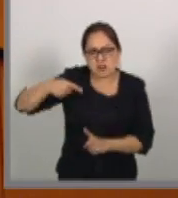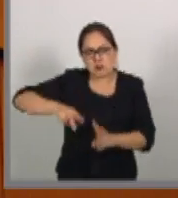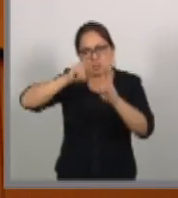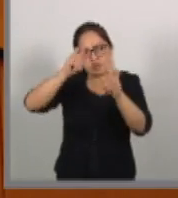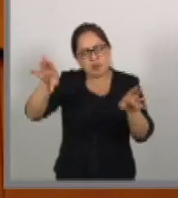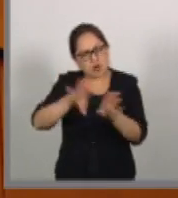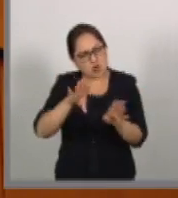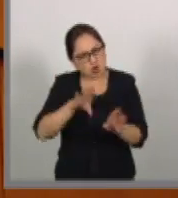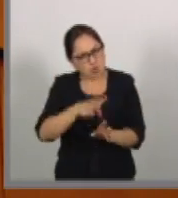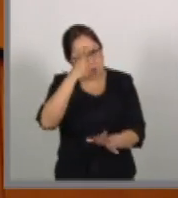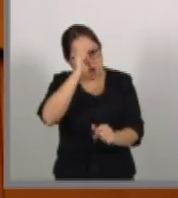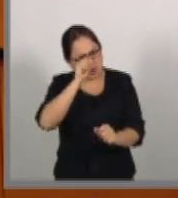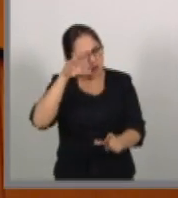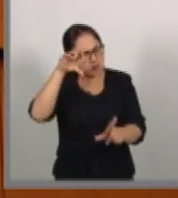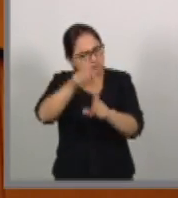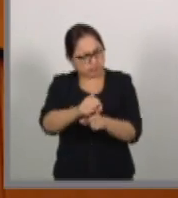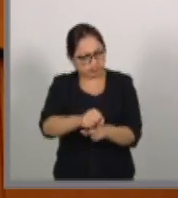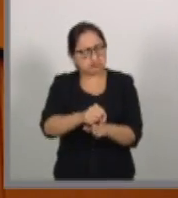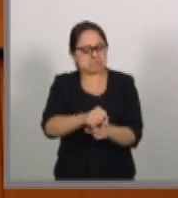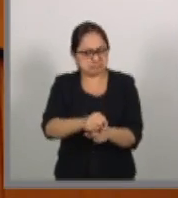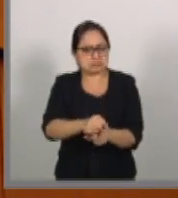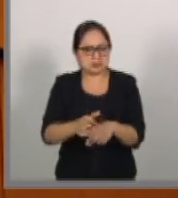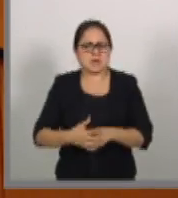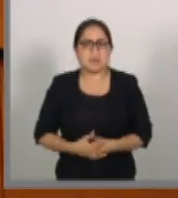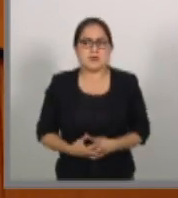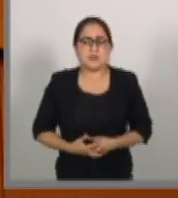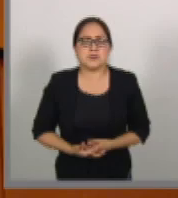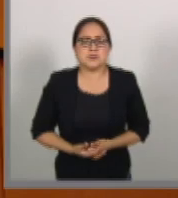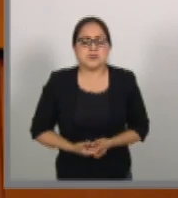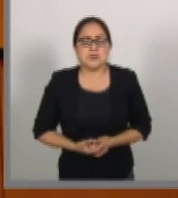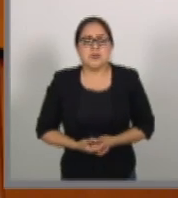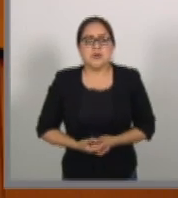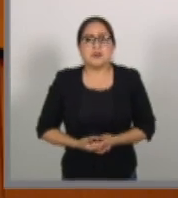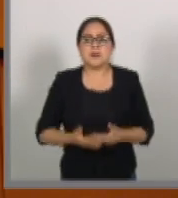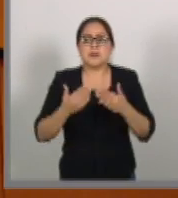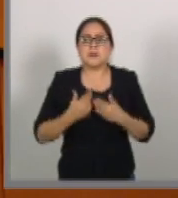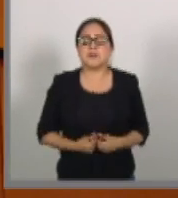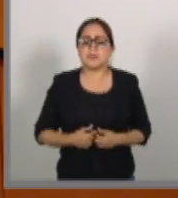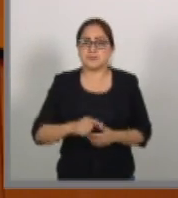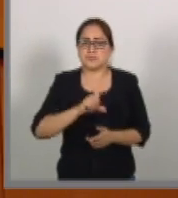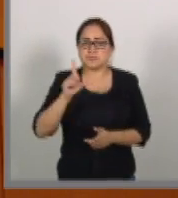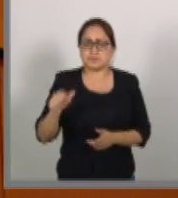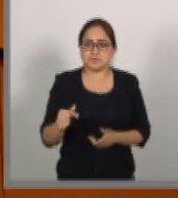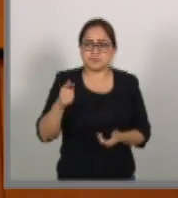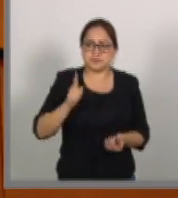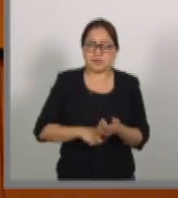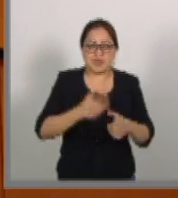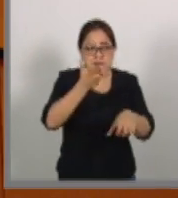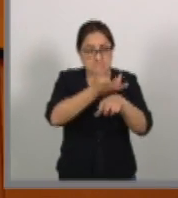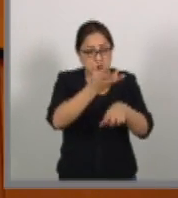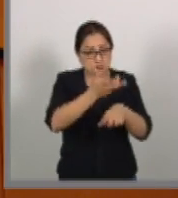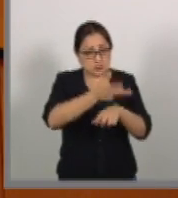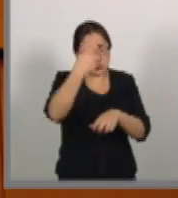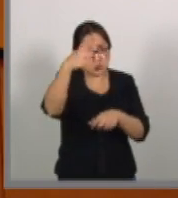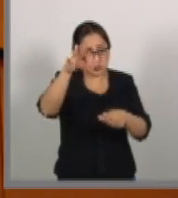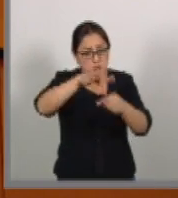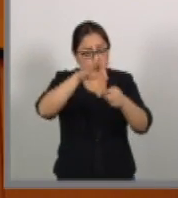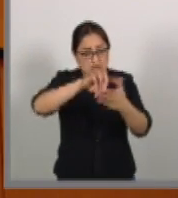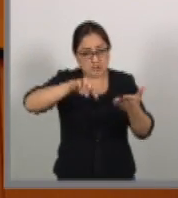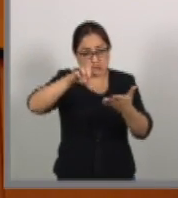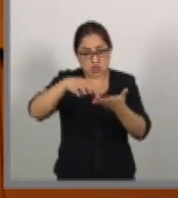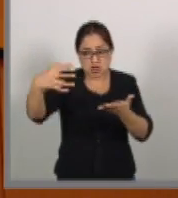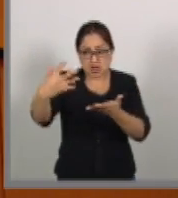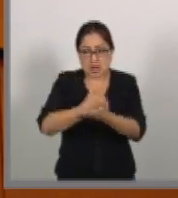alcances e implicaciones del tratado. Tras las elecciones de los Estados Unidos de América y con la